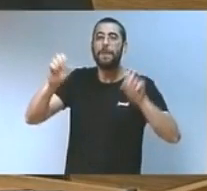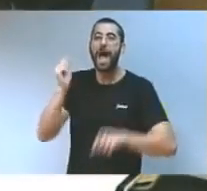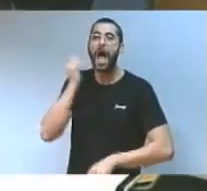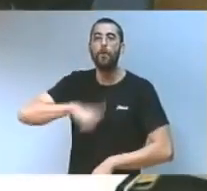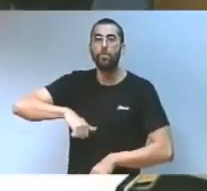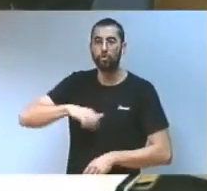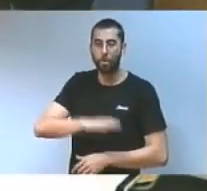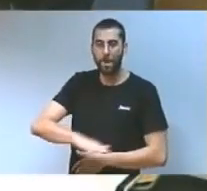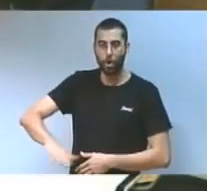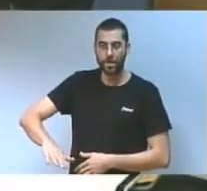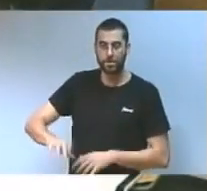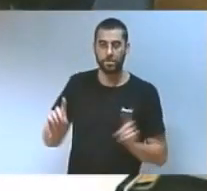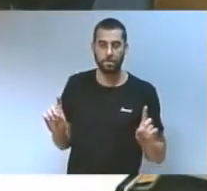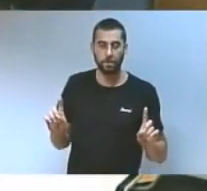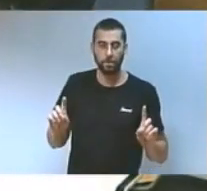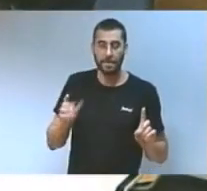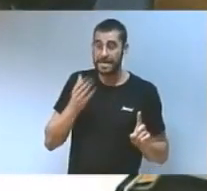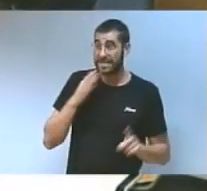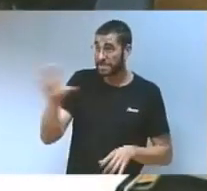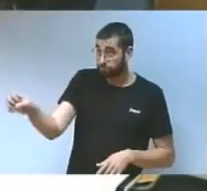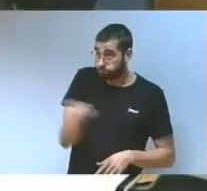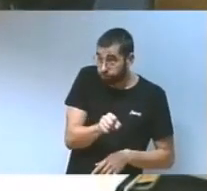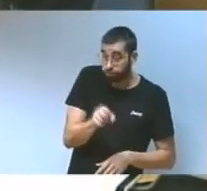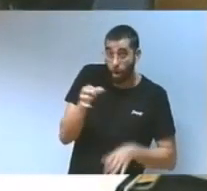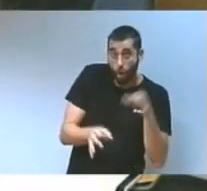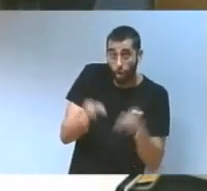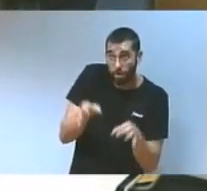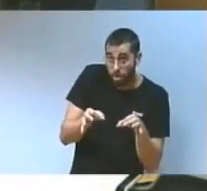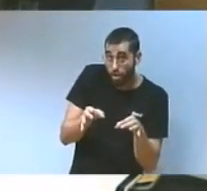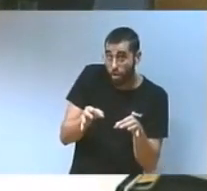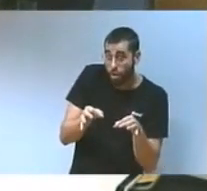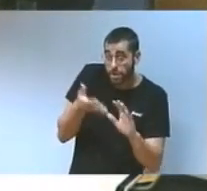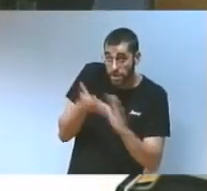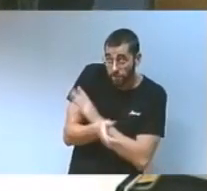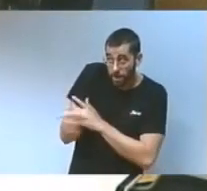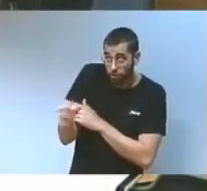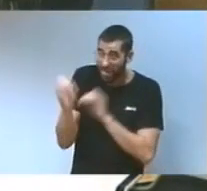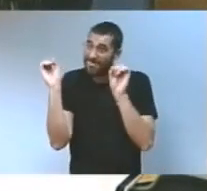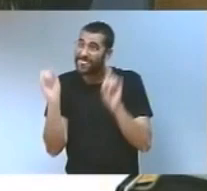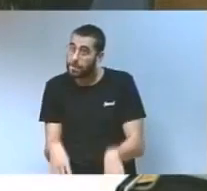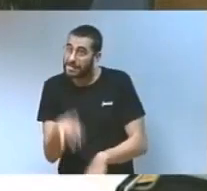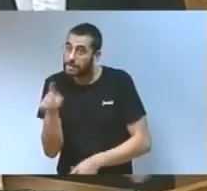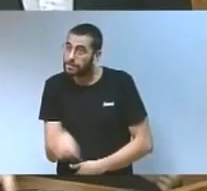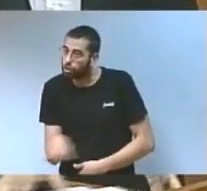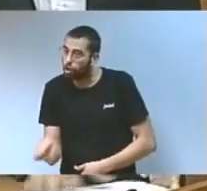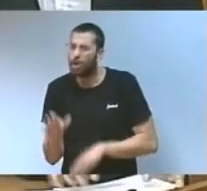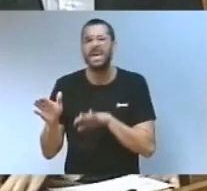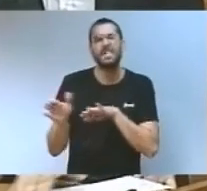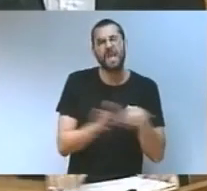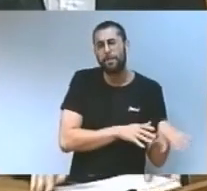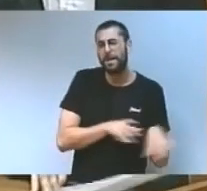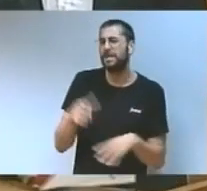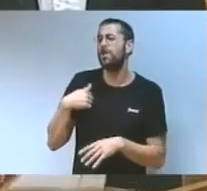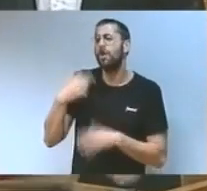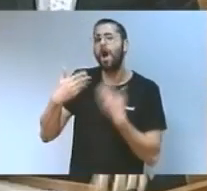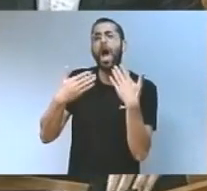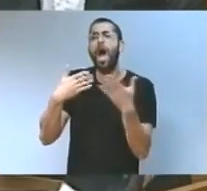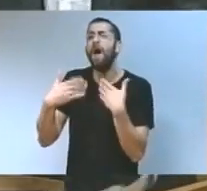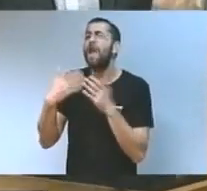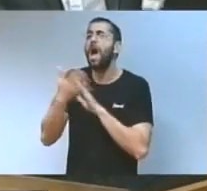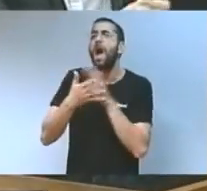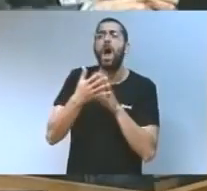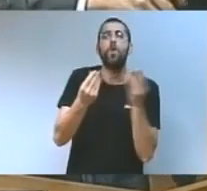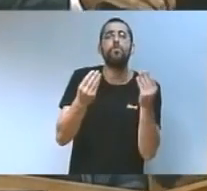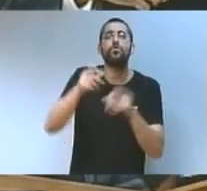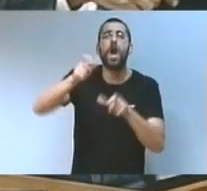Si le imputan por este hecho, ¿dimitirá? Y otra cosa, señora Oltra, he hablado de mucha gente de su partido hoy. Usted